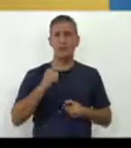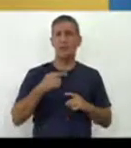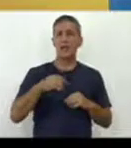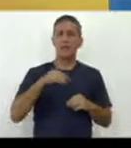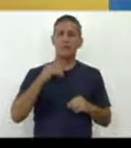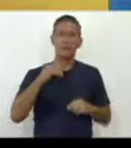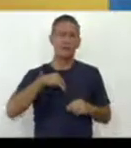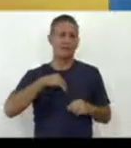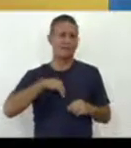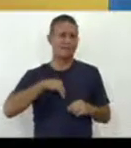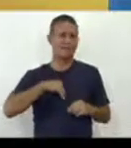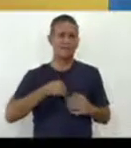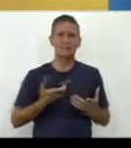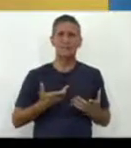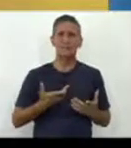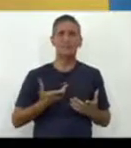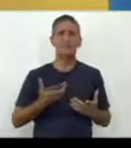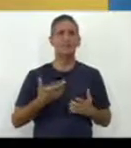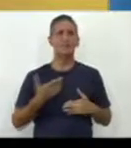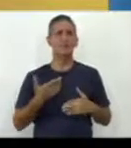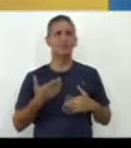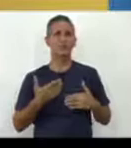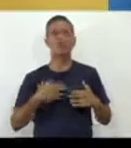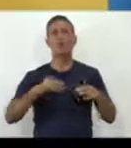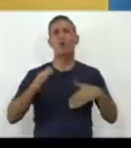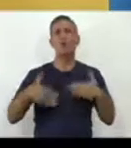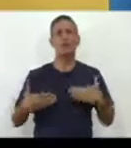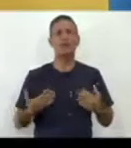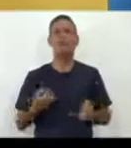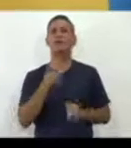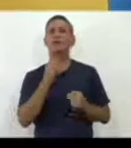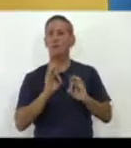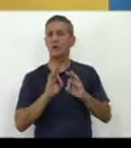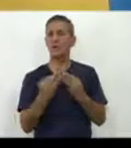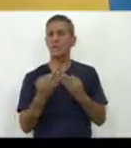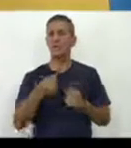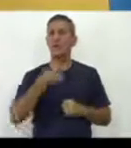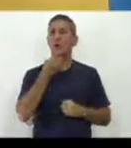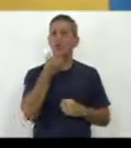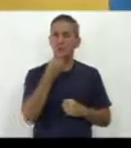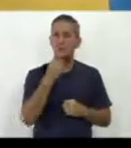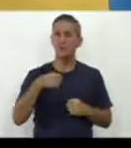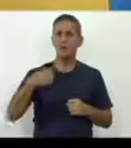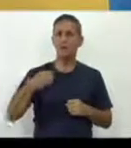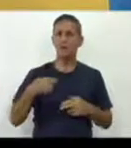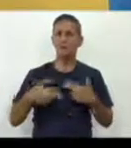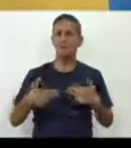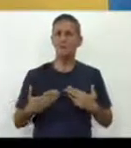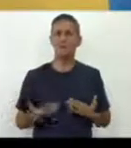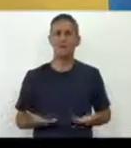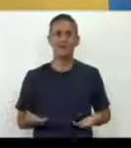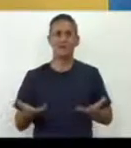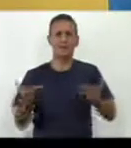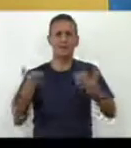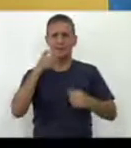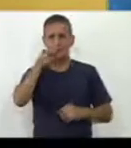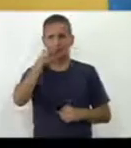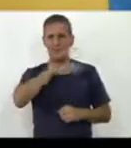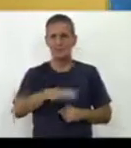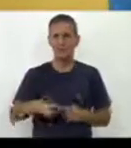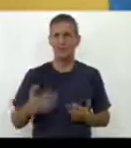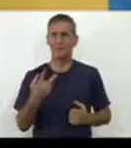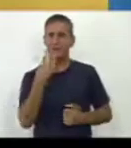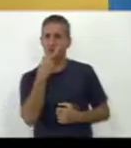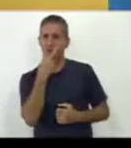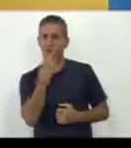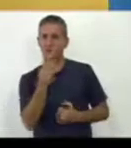En fin, son toda una serie de actividades que la familia puede y debe hacer para estimular el desarrollo